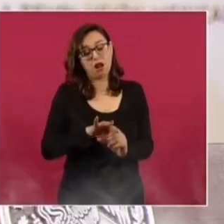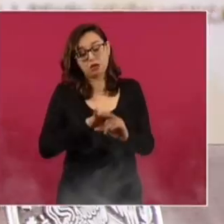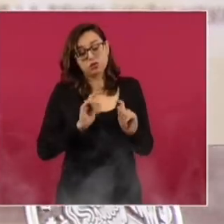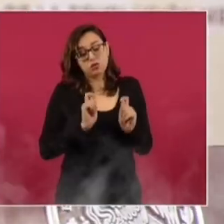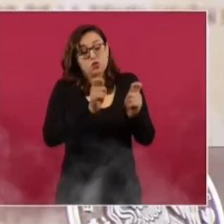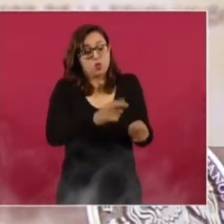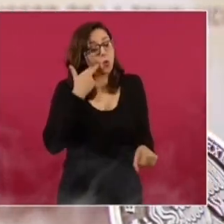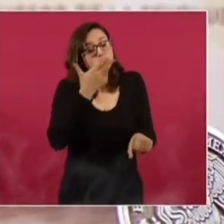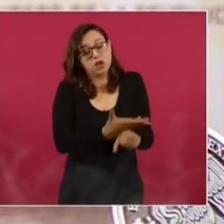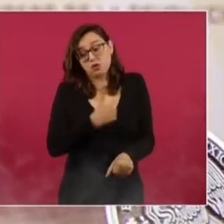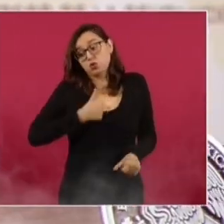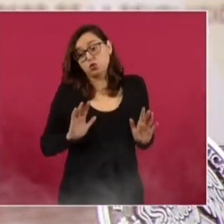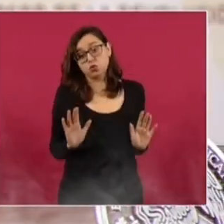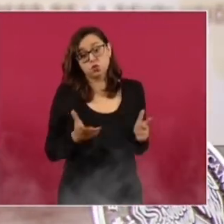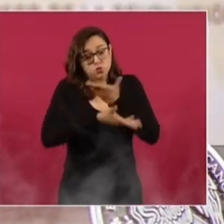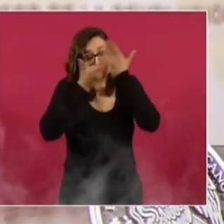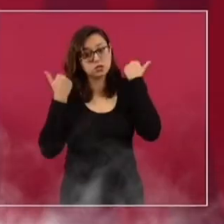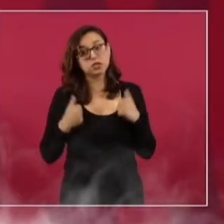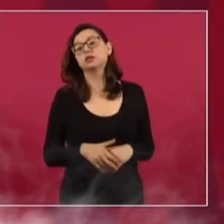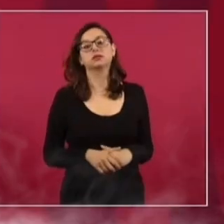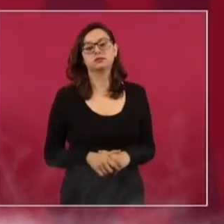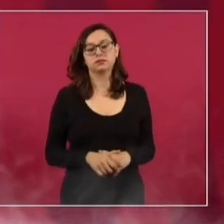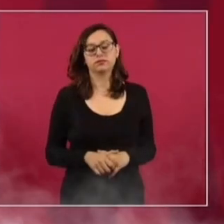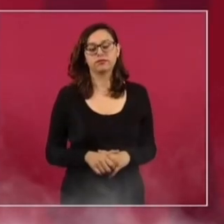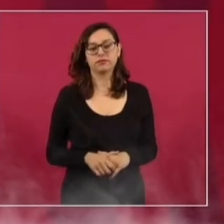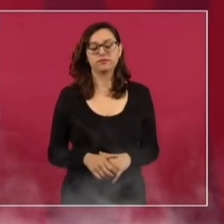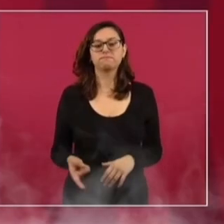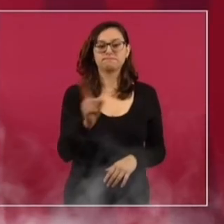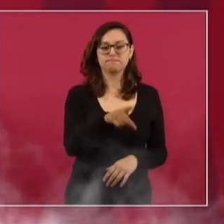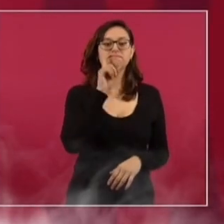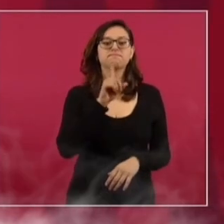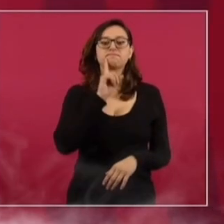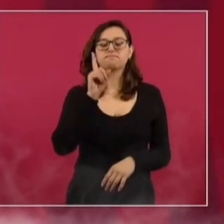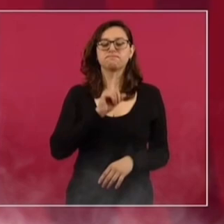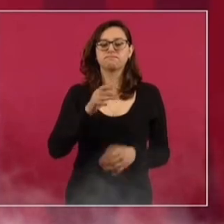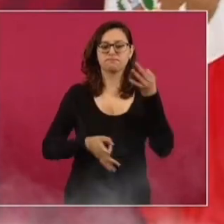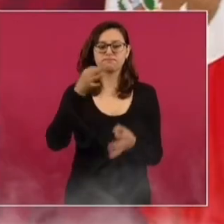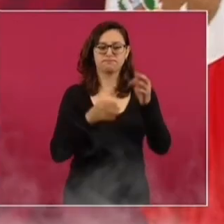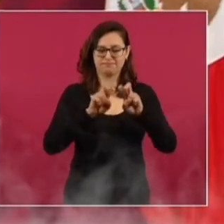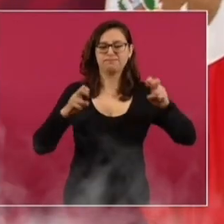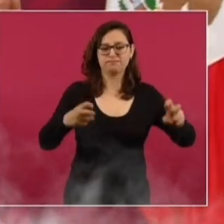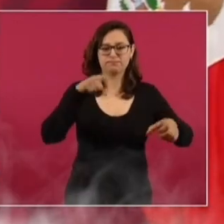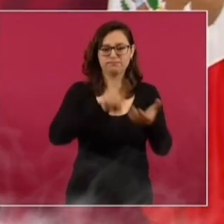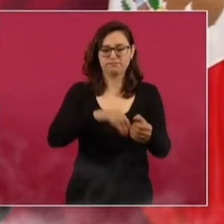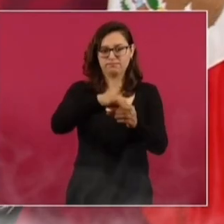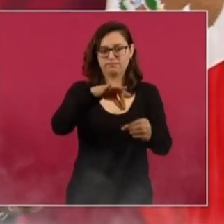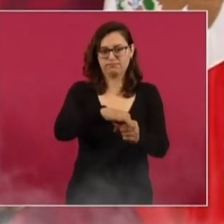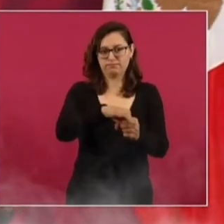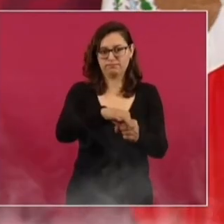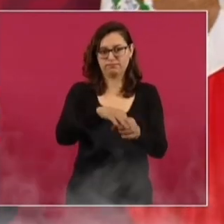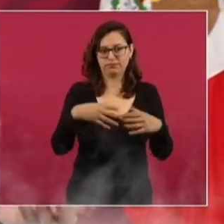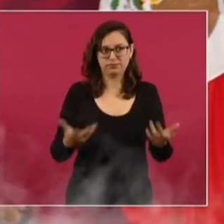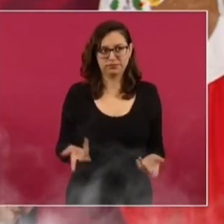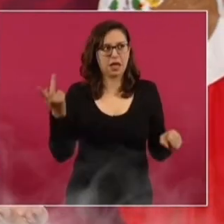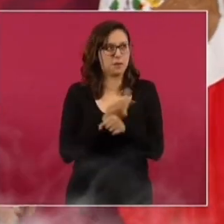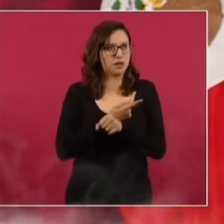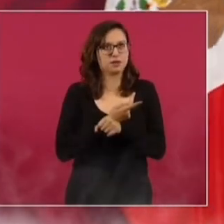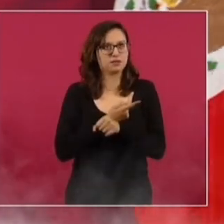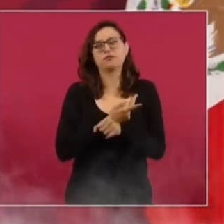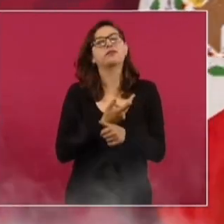electorales. Una magistrada electoral. Porque no coincidían. Habían